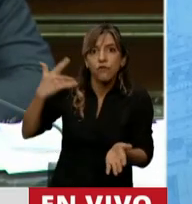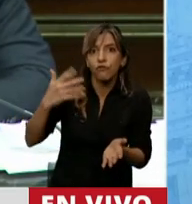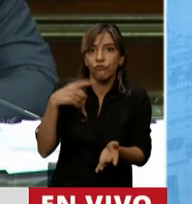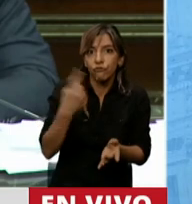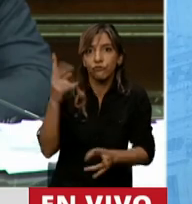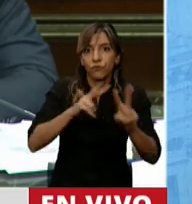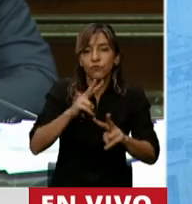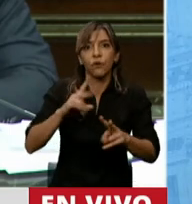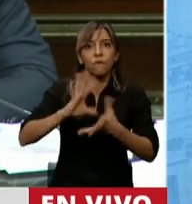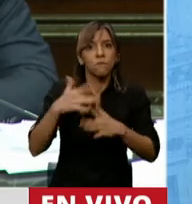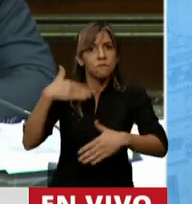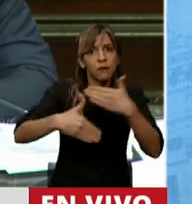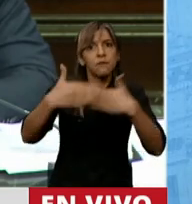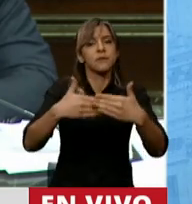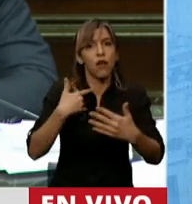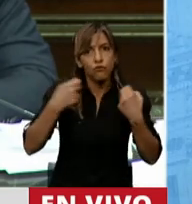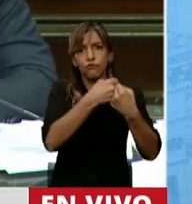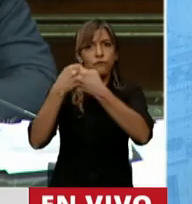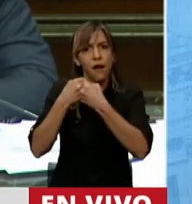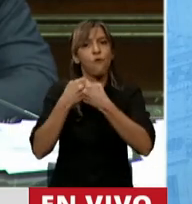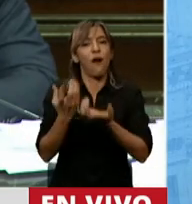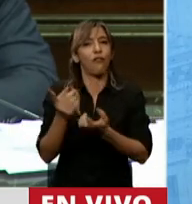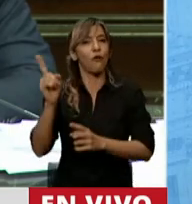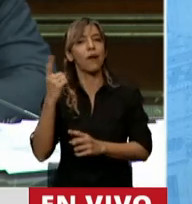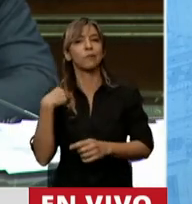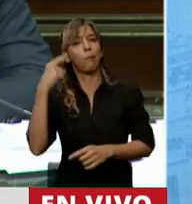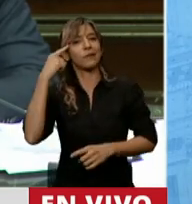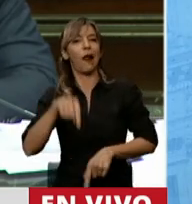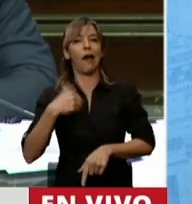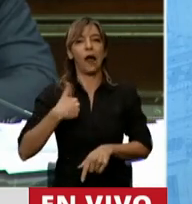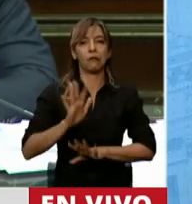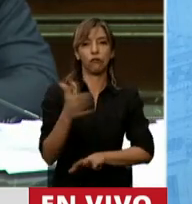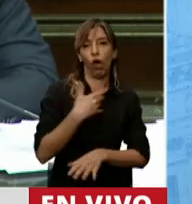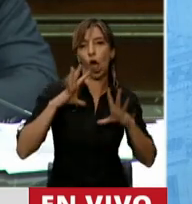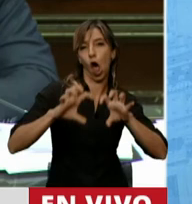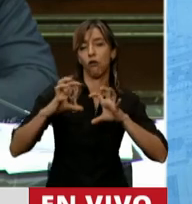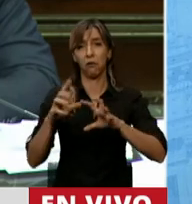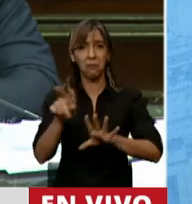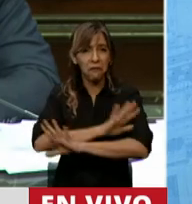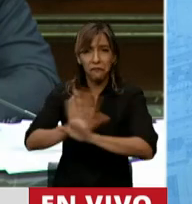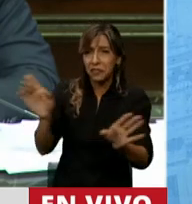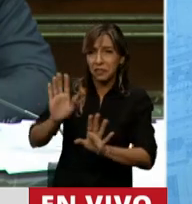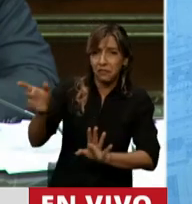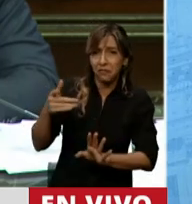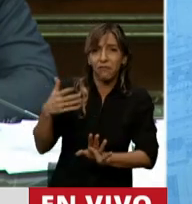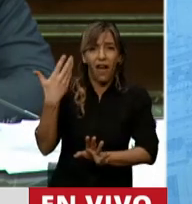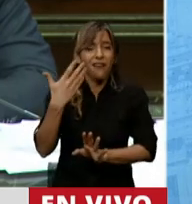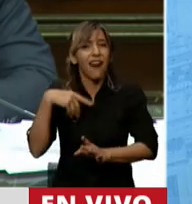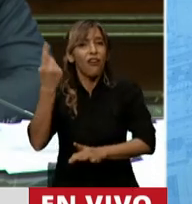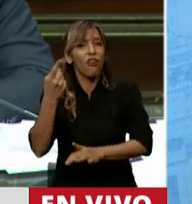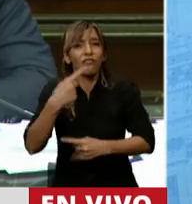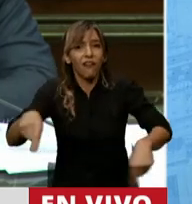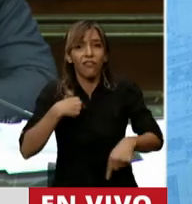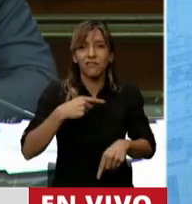sostenido, consensuado, no subestimando a su país. Y creo que lo importante en ese sentido es que vayamos por ese camino para que las buenas políticas de crecimiento y